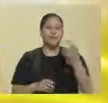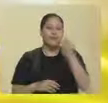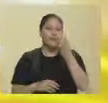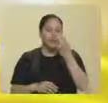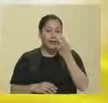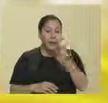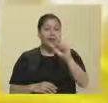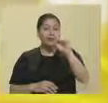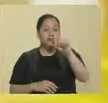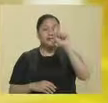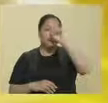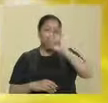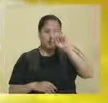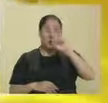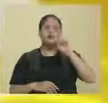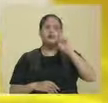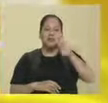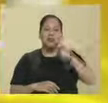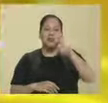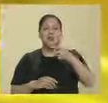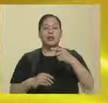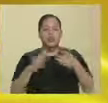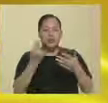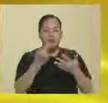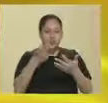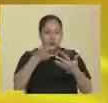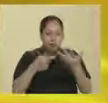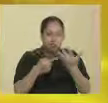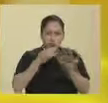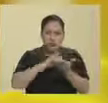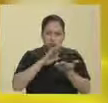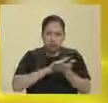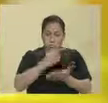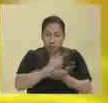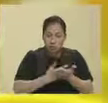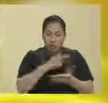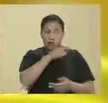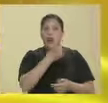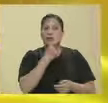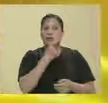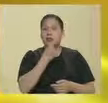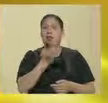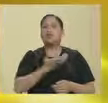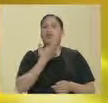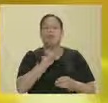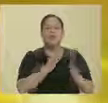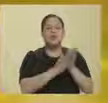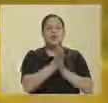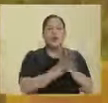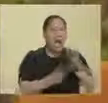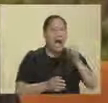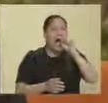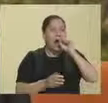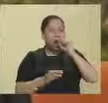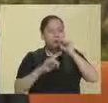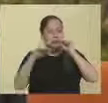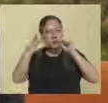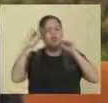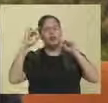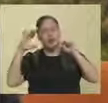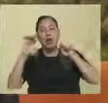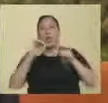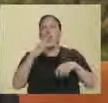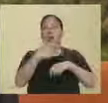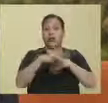la recomendación es llevar una bitácora si cada vez que come chocolate o come embutidos o come queso, por